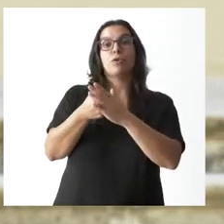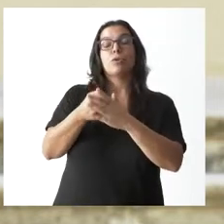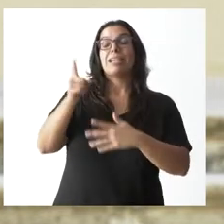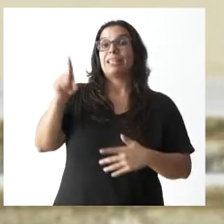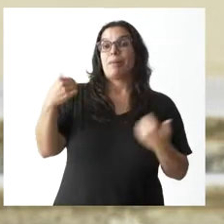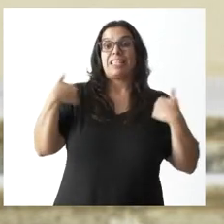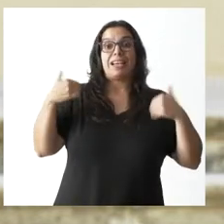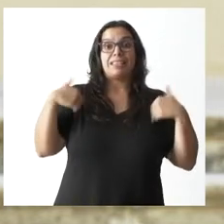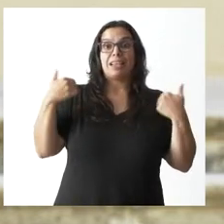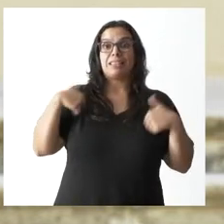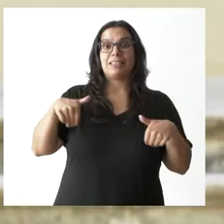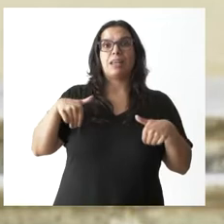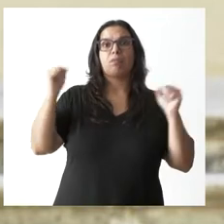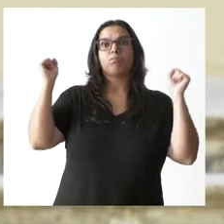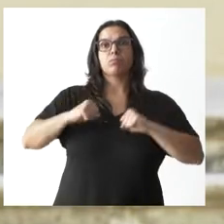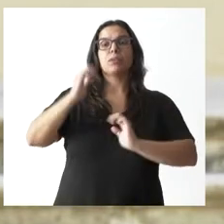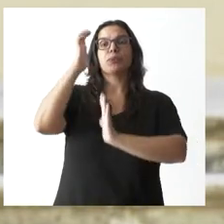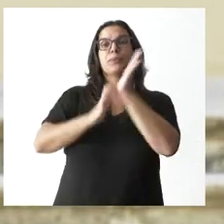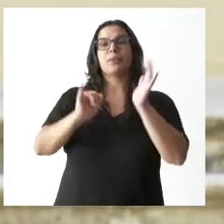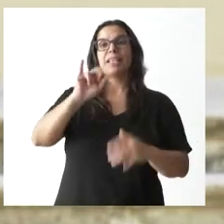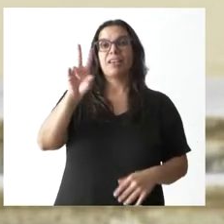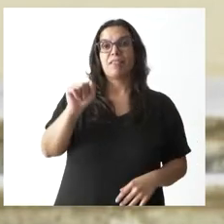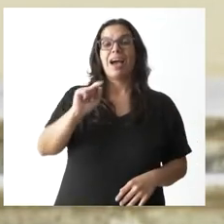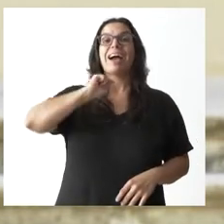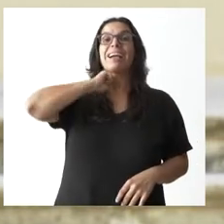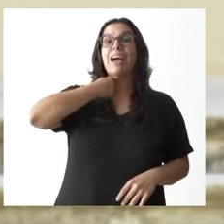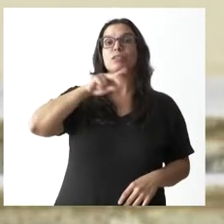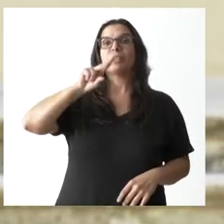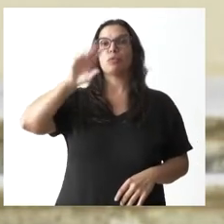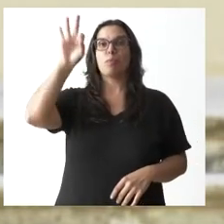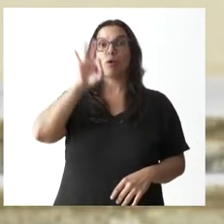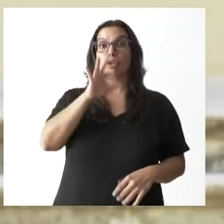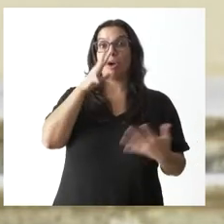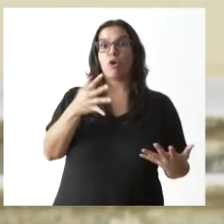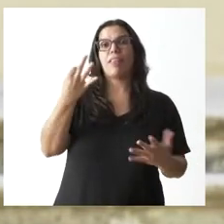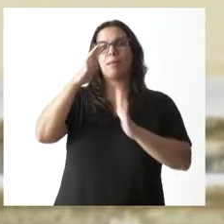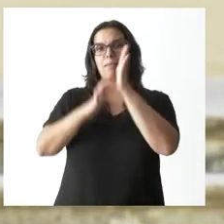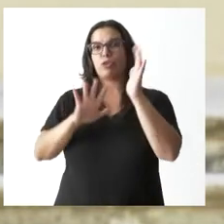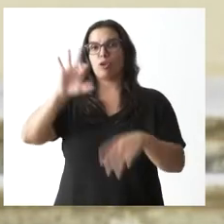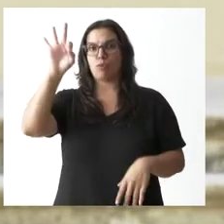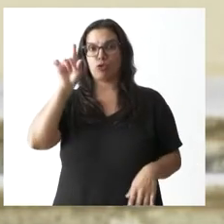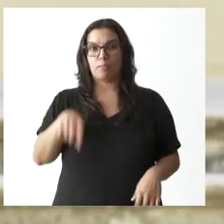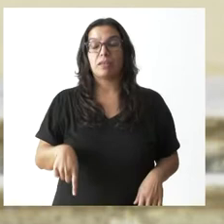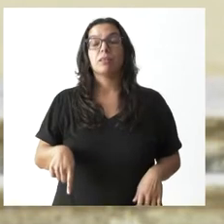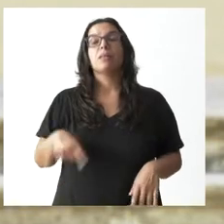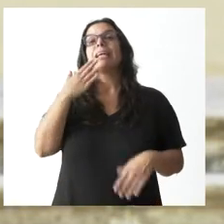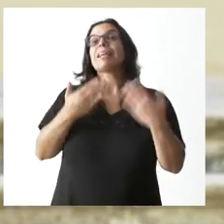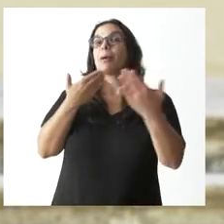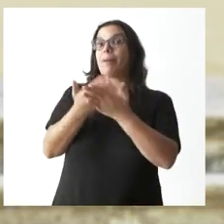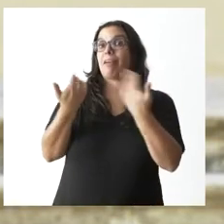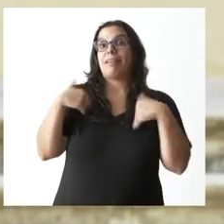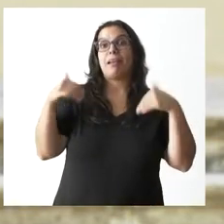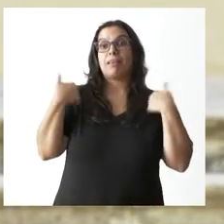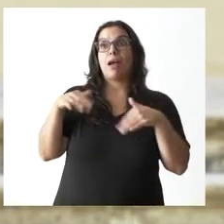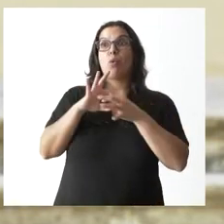inminente una bajada del IVA del gas del 21% al 5%, que solicite de la